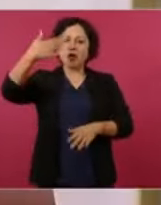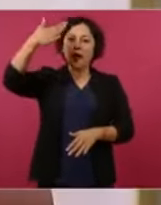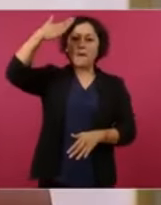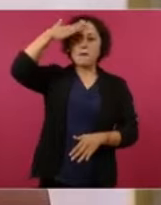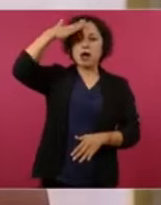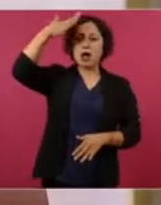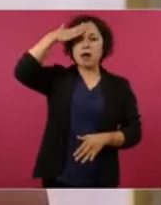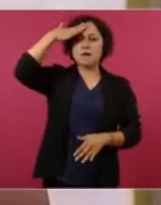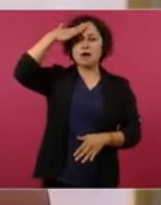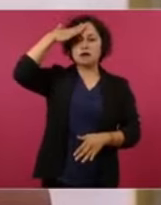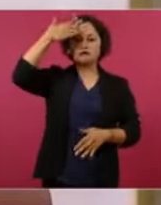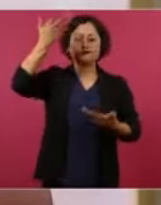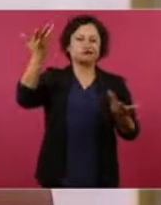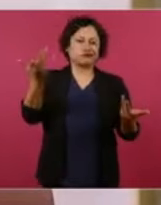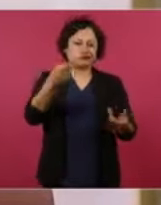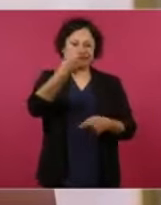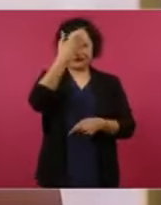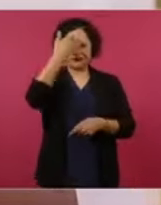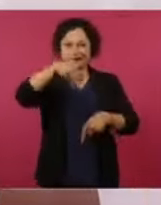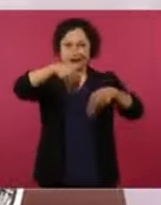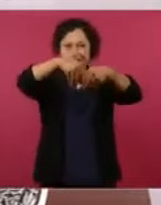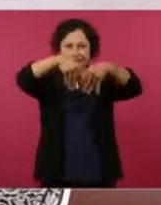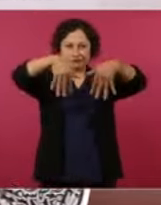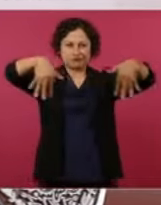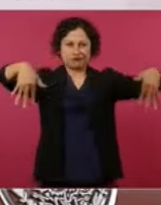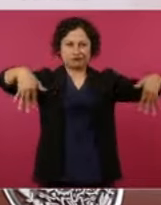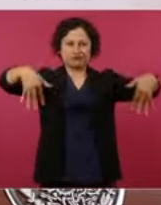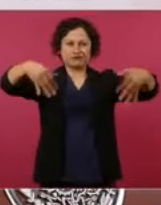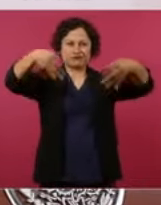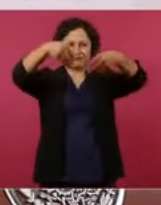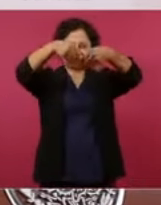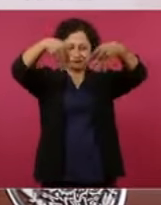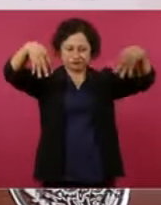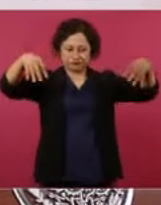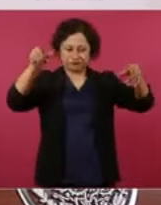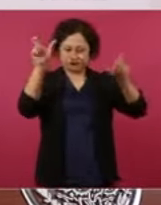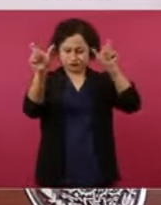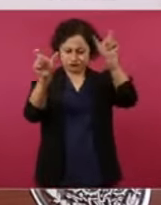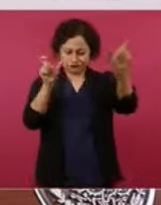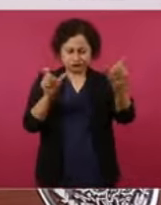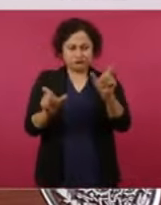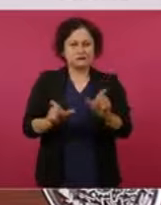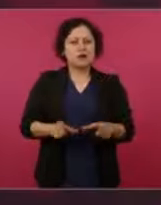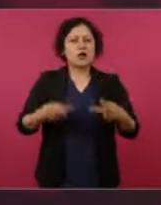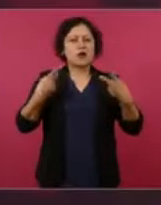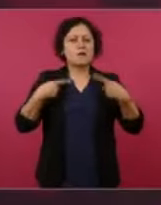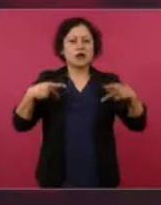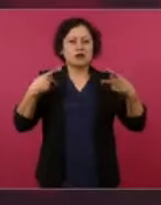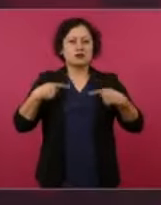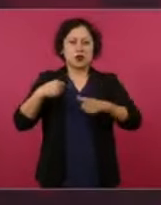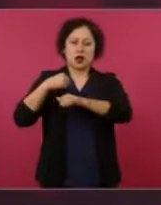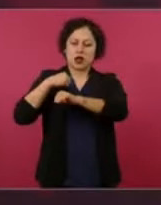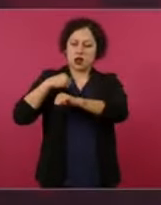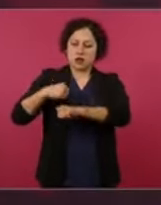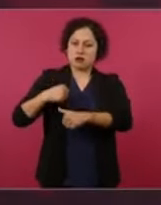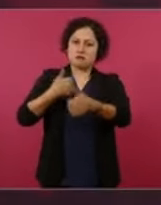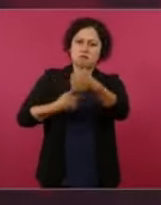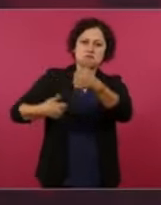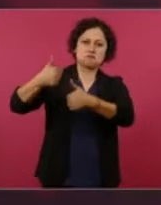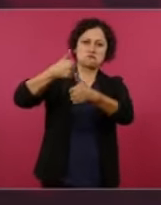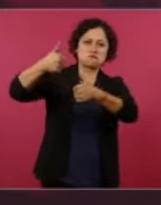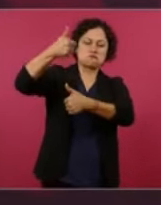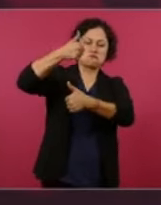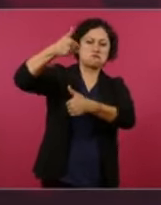organigramas o del nivel que se tiene en el organigrama del gobierno.